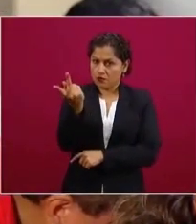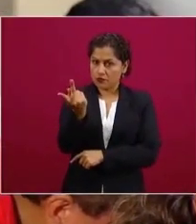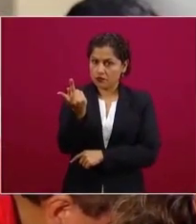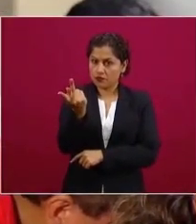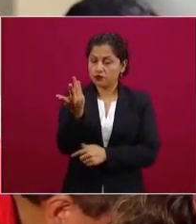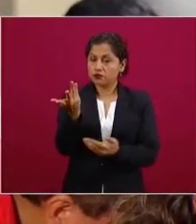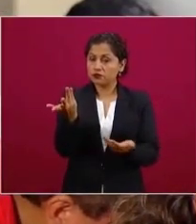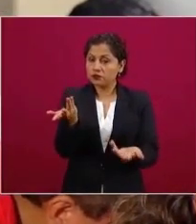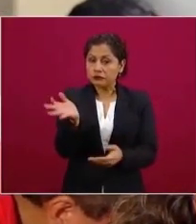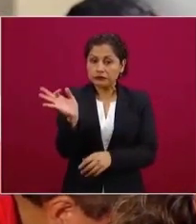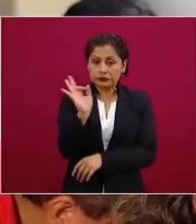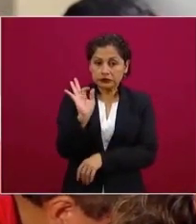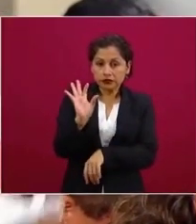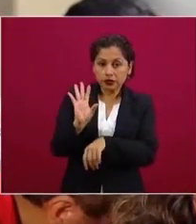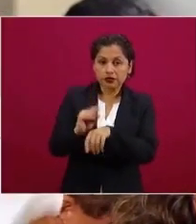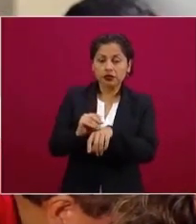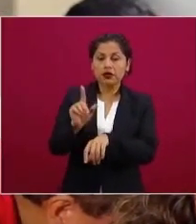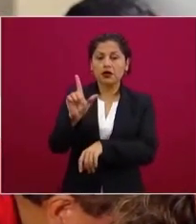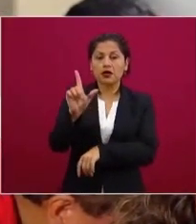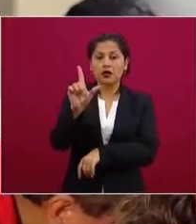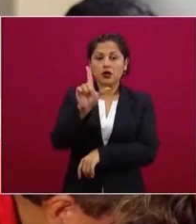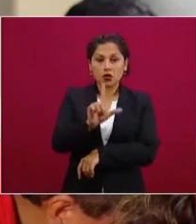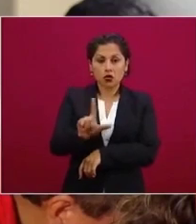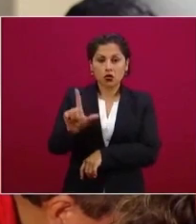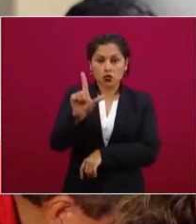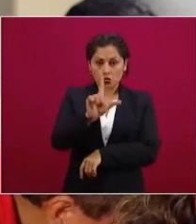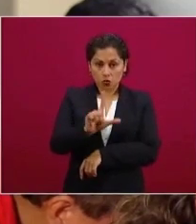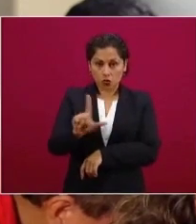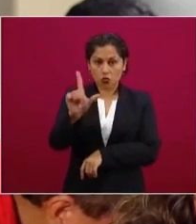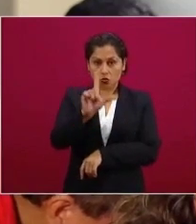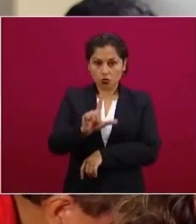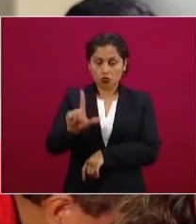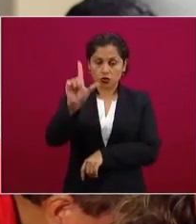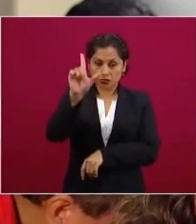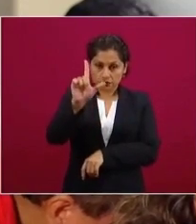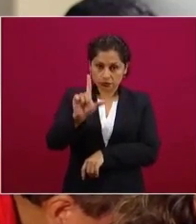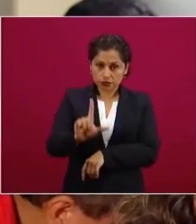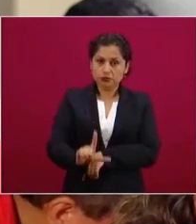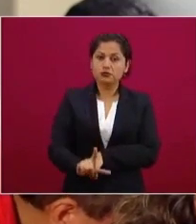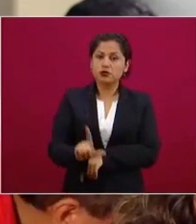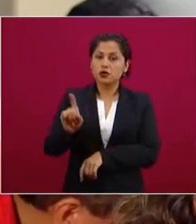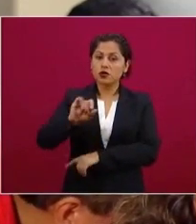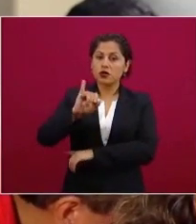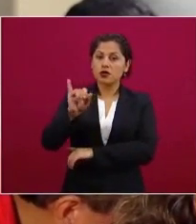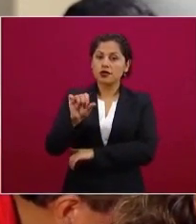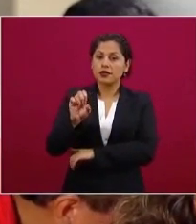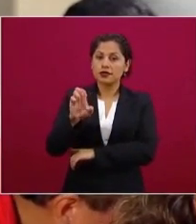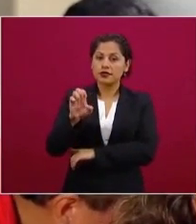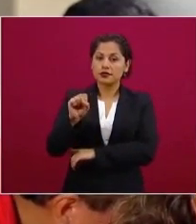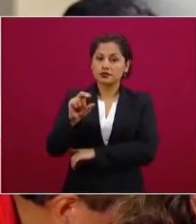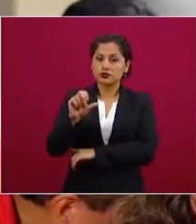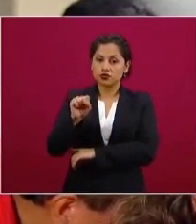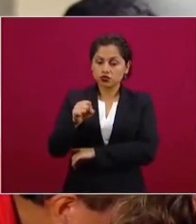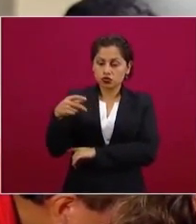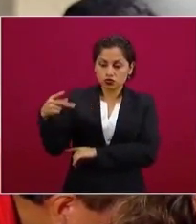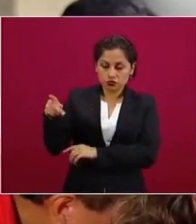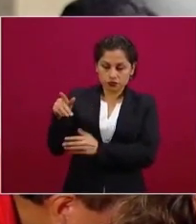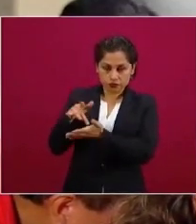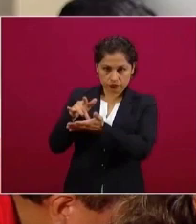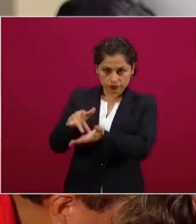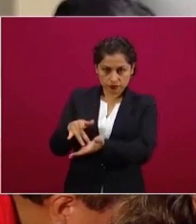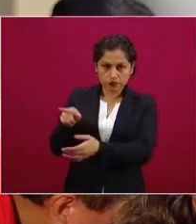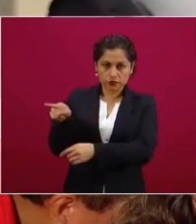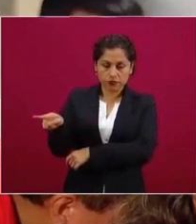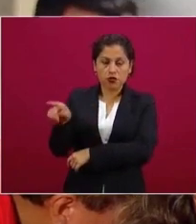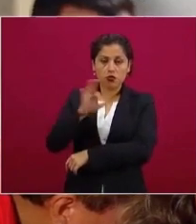alusión. A mí me gustaría ver a todos los actores del periodismo que el presidente señala de